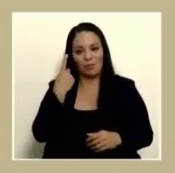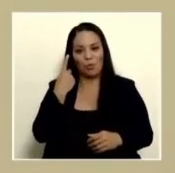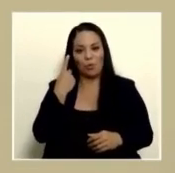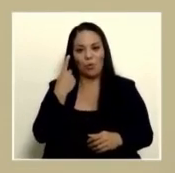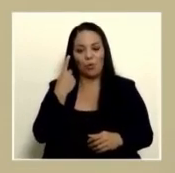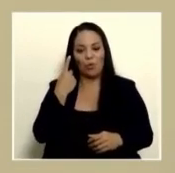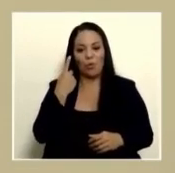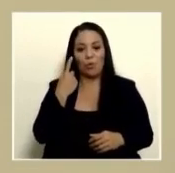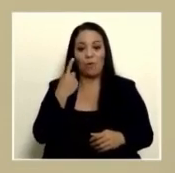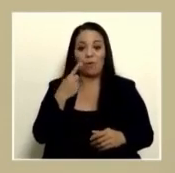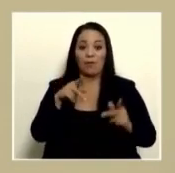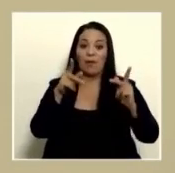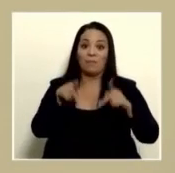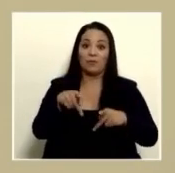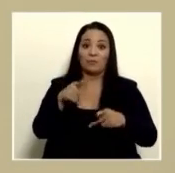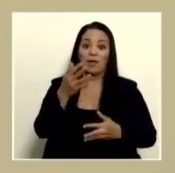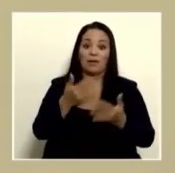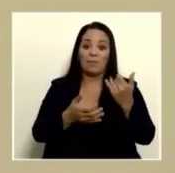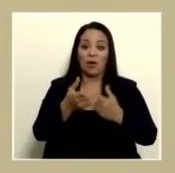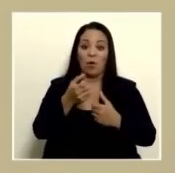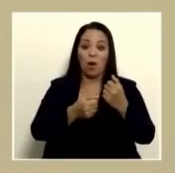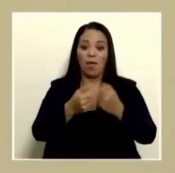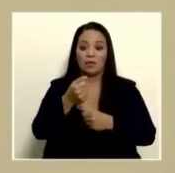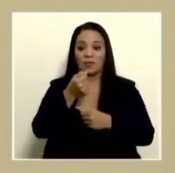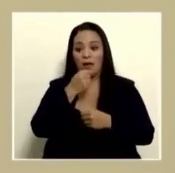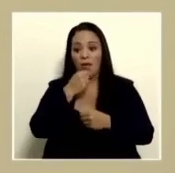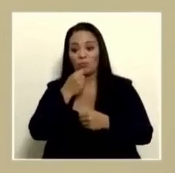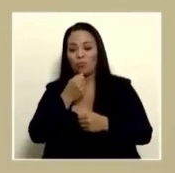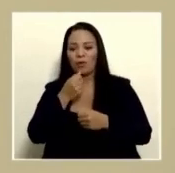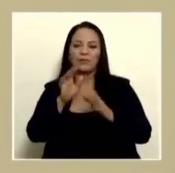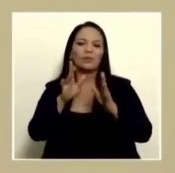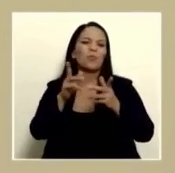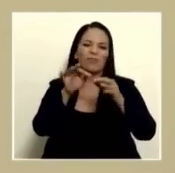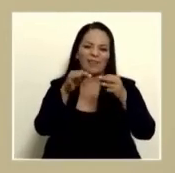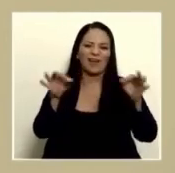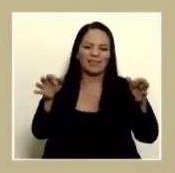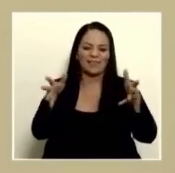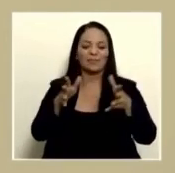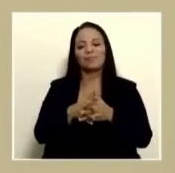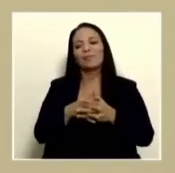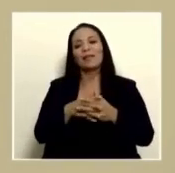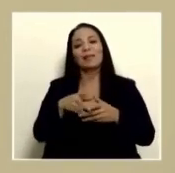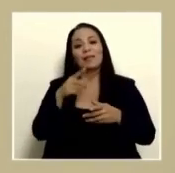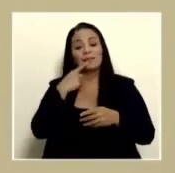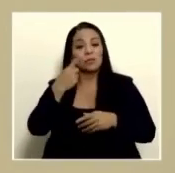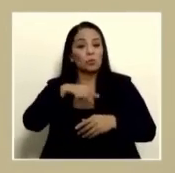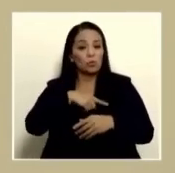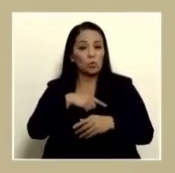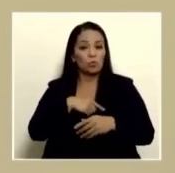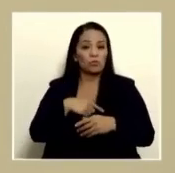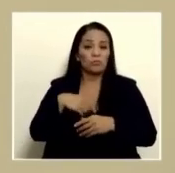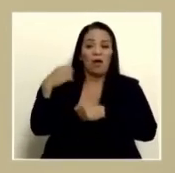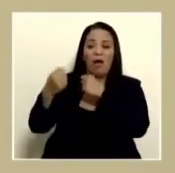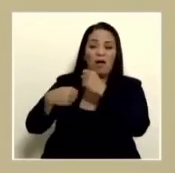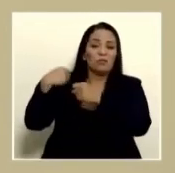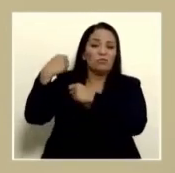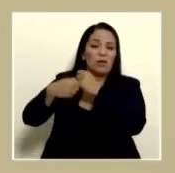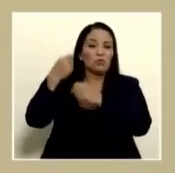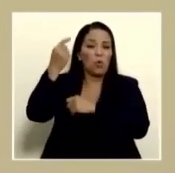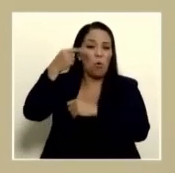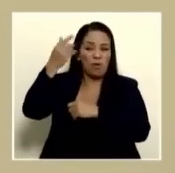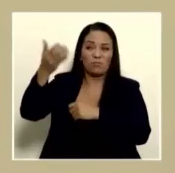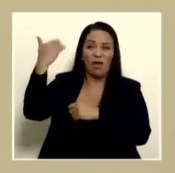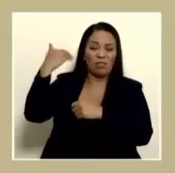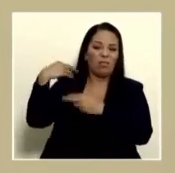leche hasta los helados sopla hemos tenido 40 años en muy buena parte de gobiernos irresponsables y